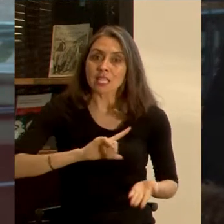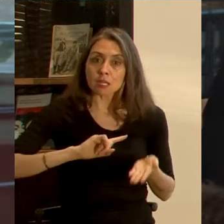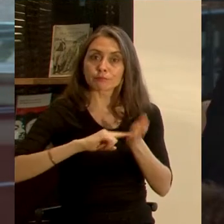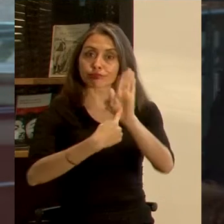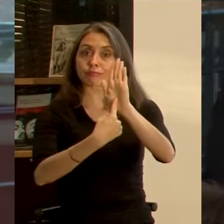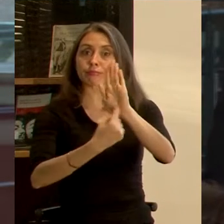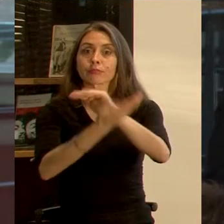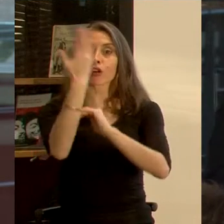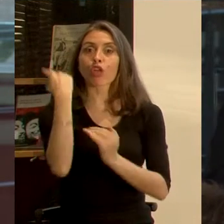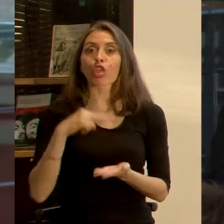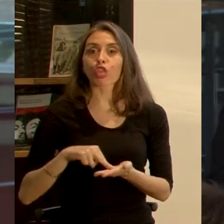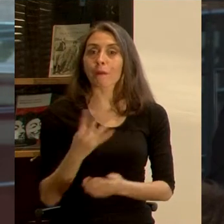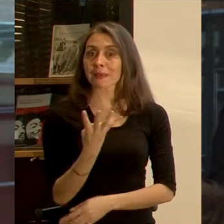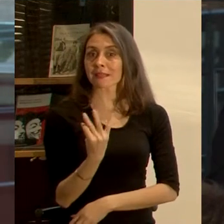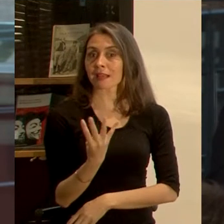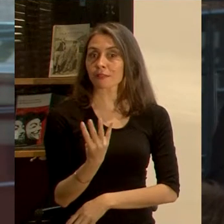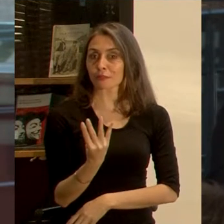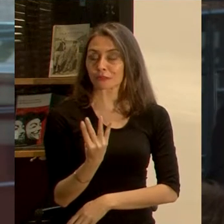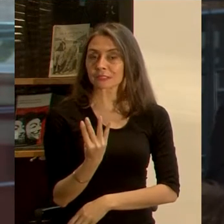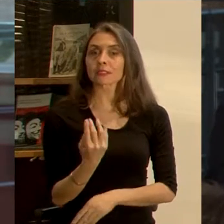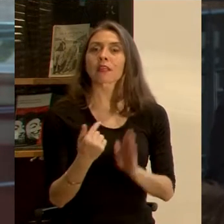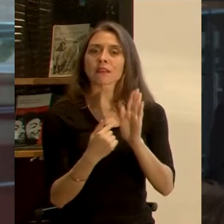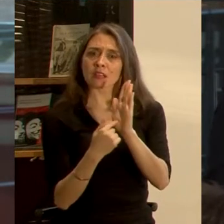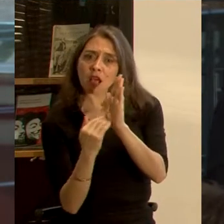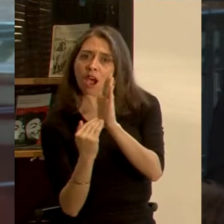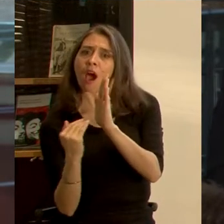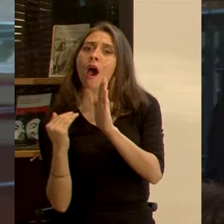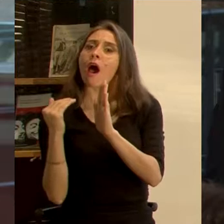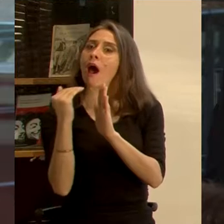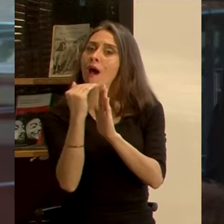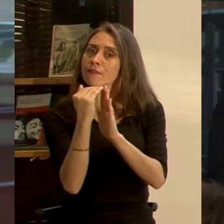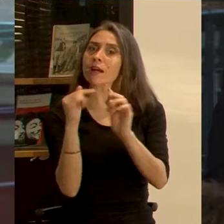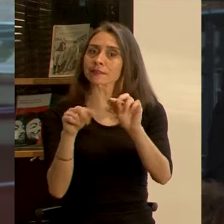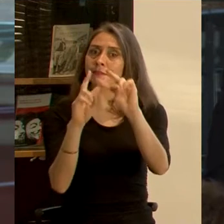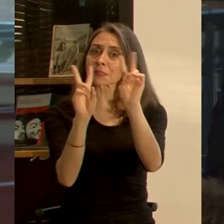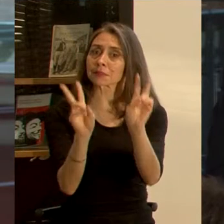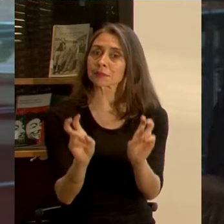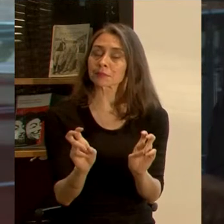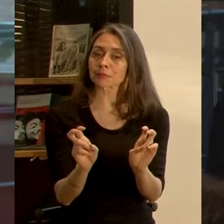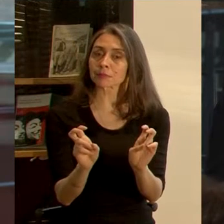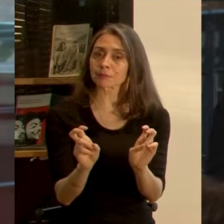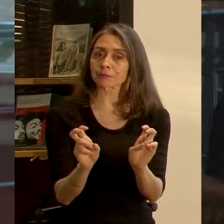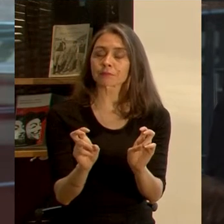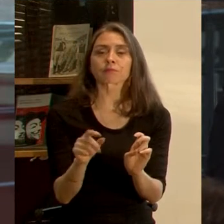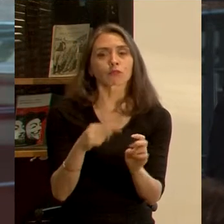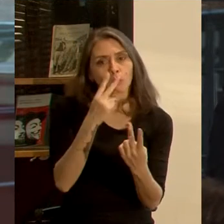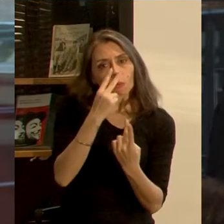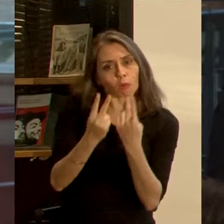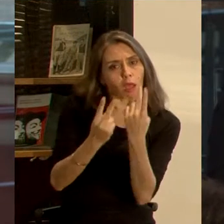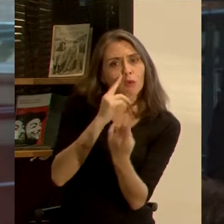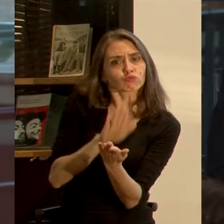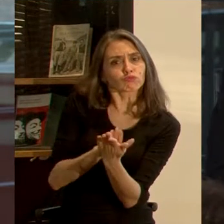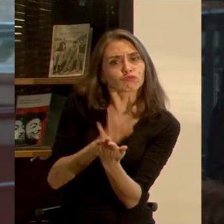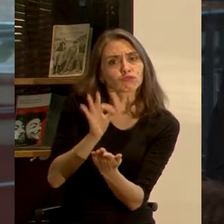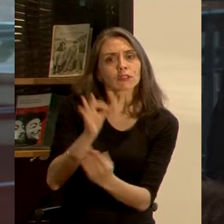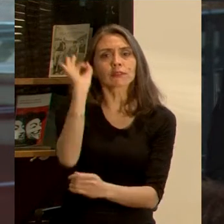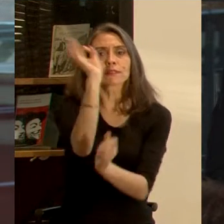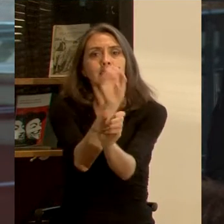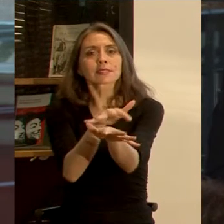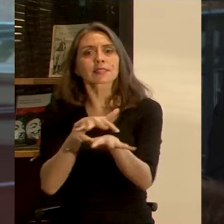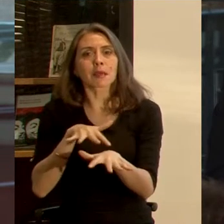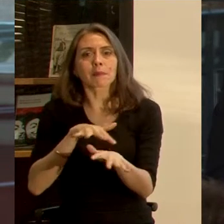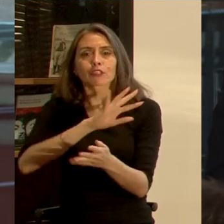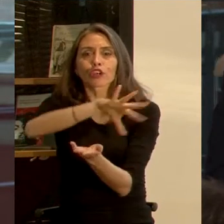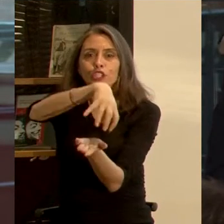en el año 2014 es un avance fundamental en esta materia, y así pudimos constatarlo en el seminario